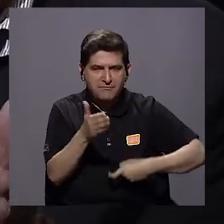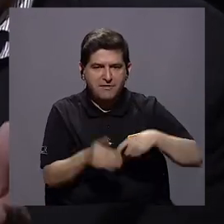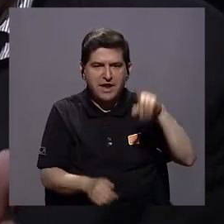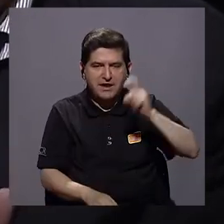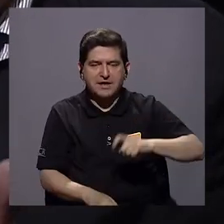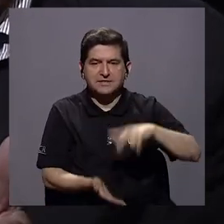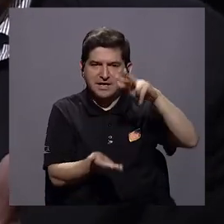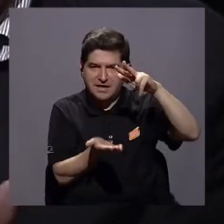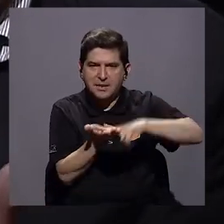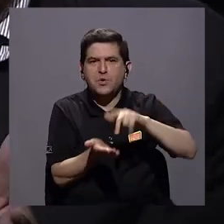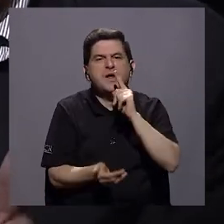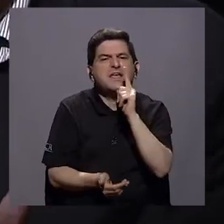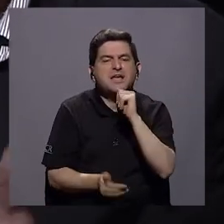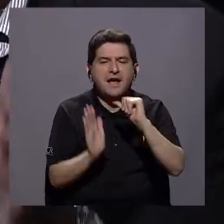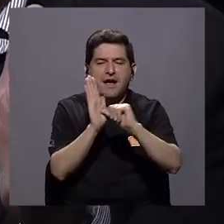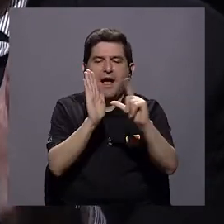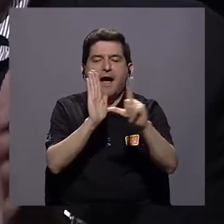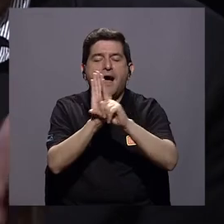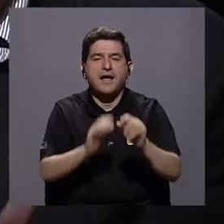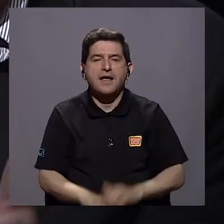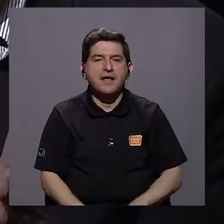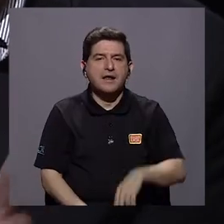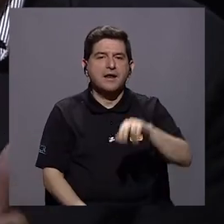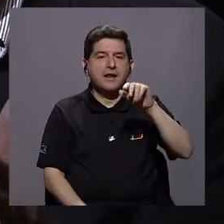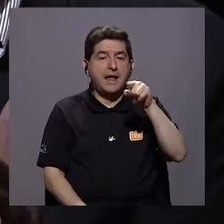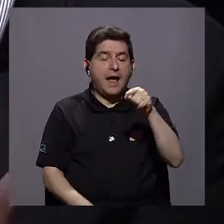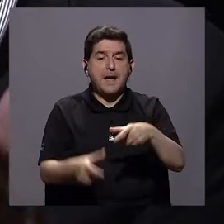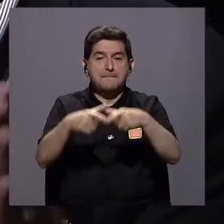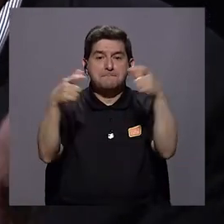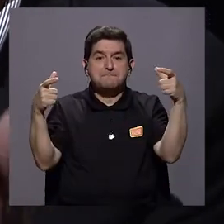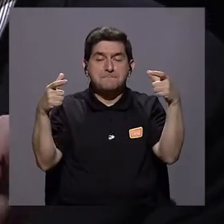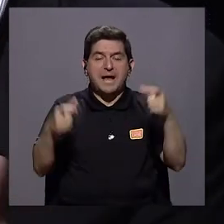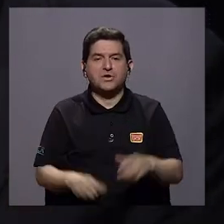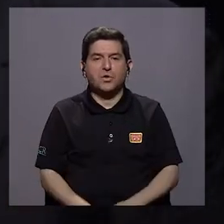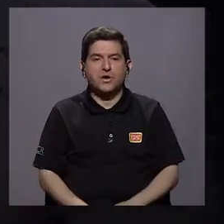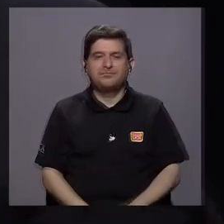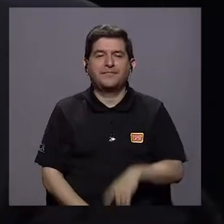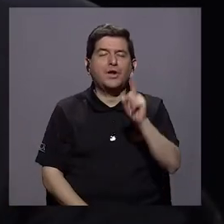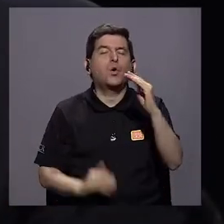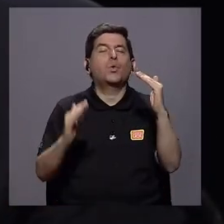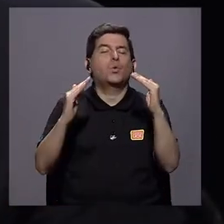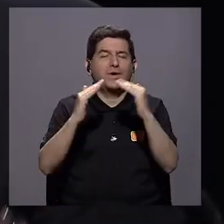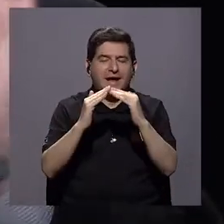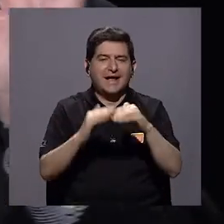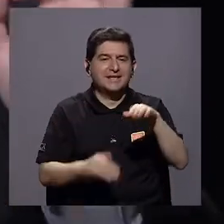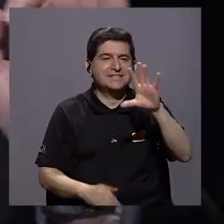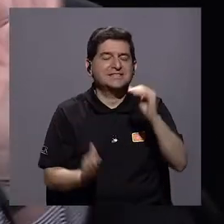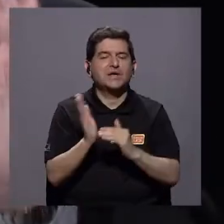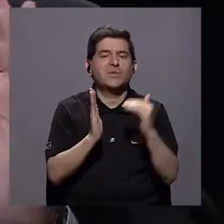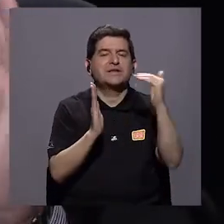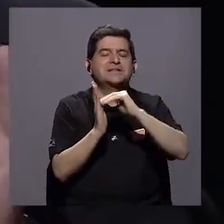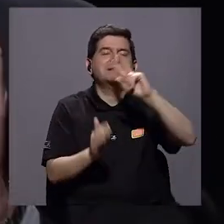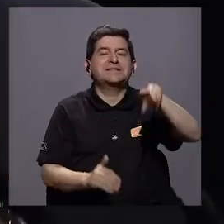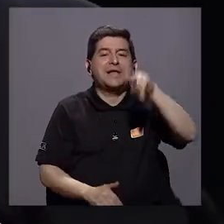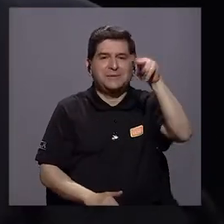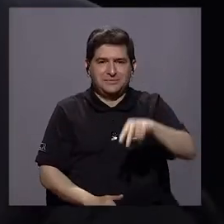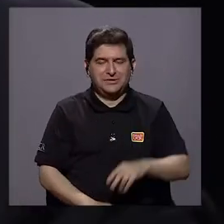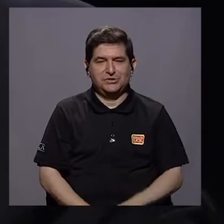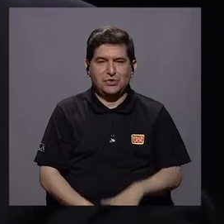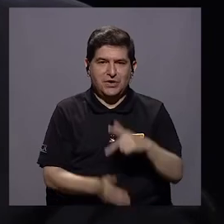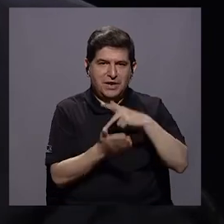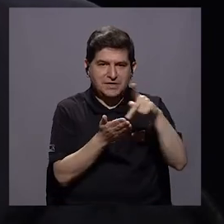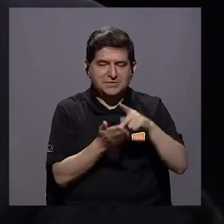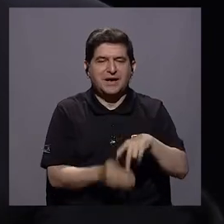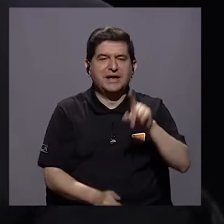tiene que aprobarlo la Asamblea Legislativa y por dos terces, por mayoría calificada. Una casa de 50 millones de colones